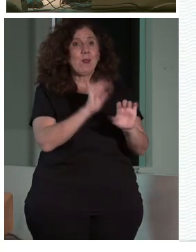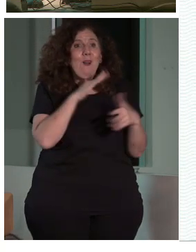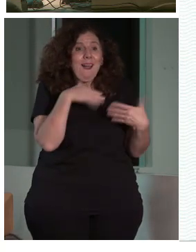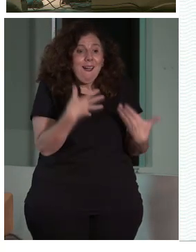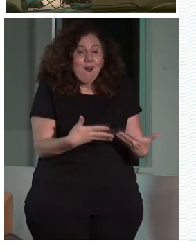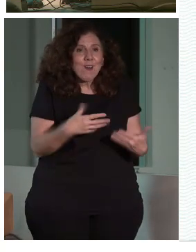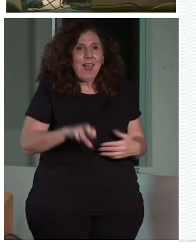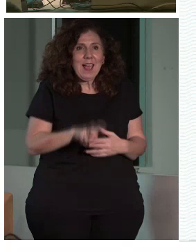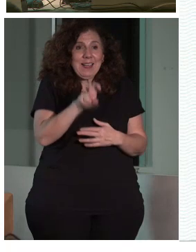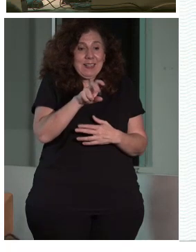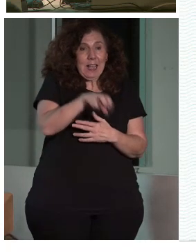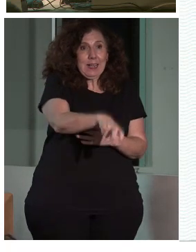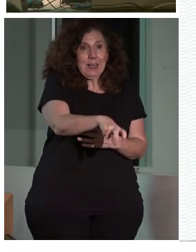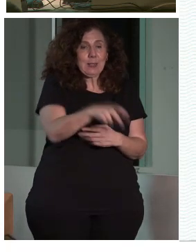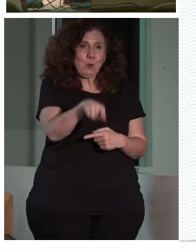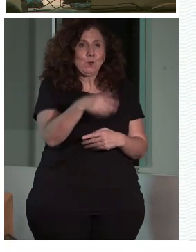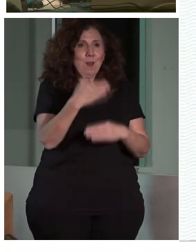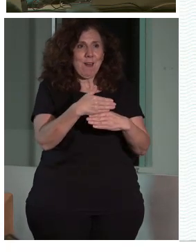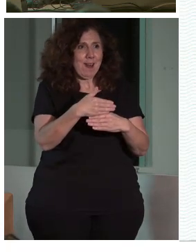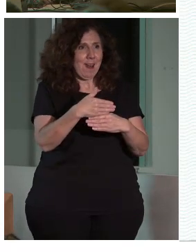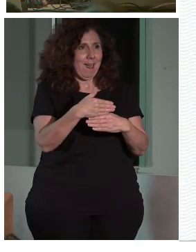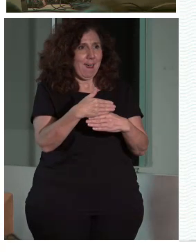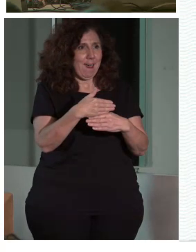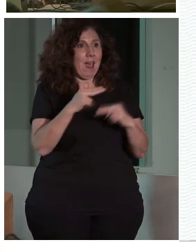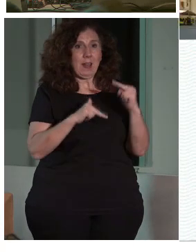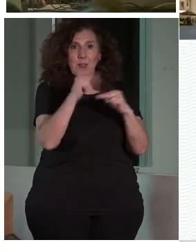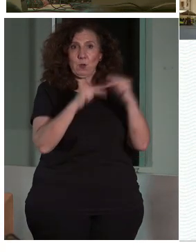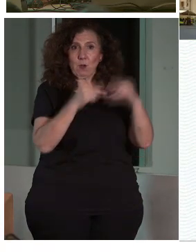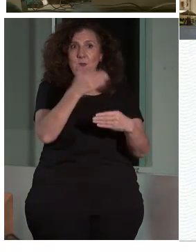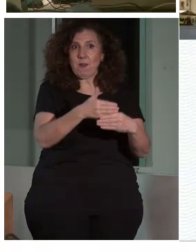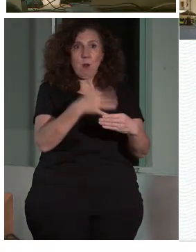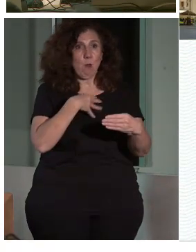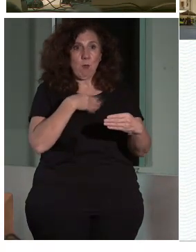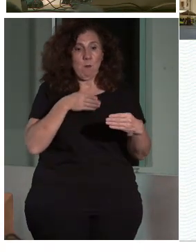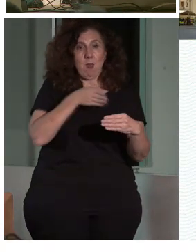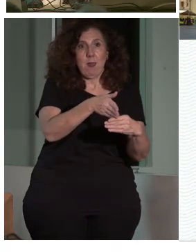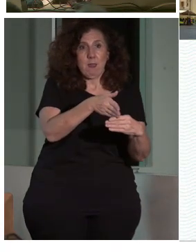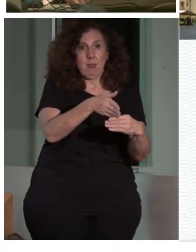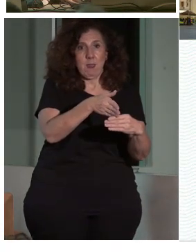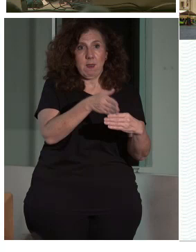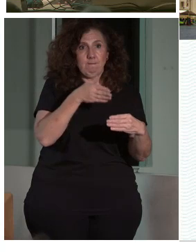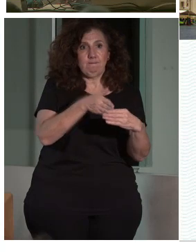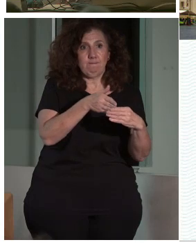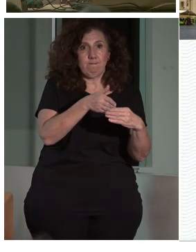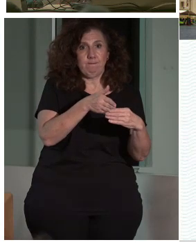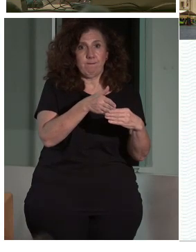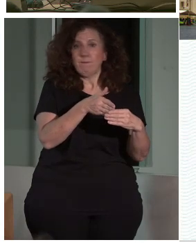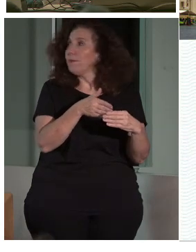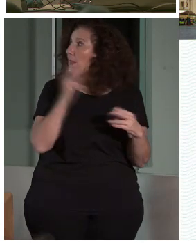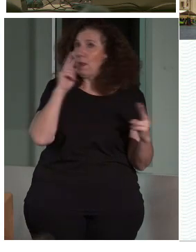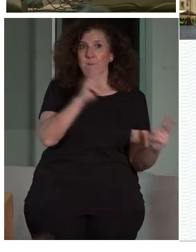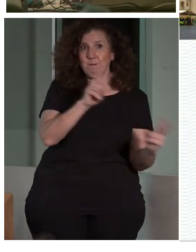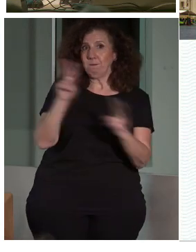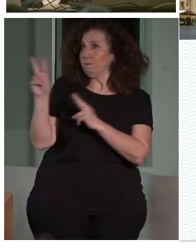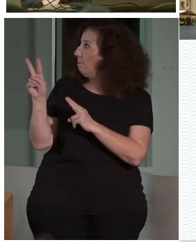arquitectónica, ¿no? En el día de hoy lo vivimos como una barrera arquitectónica, porque no podemos acceder. Estas son las tres escaleras,